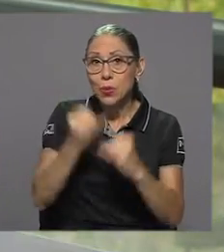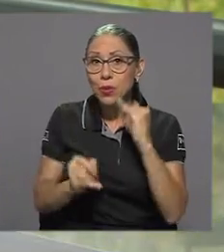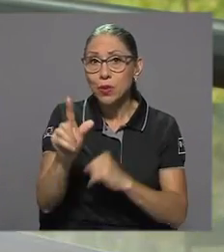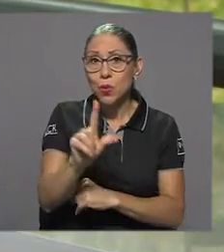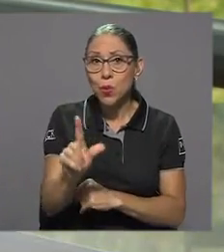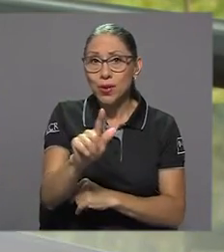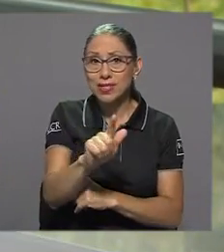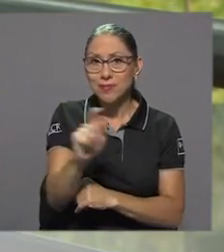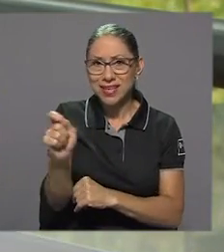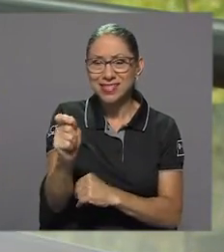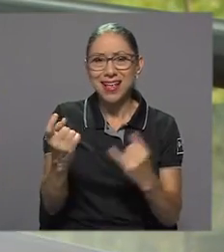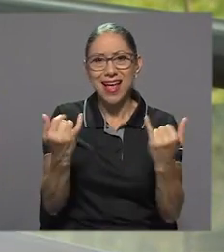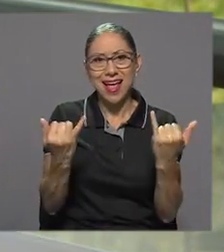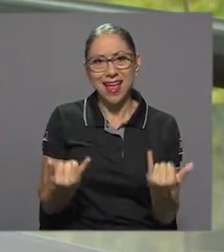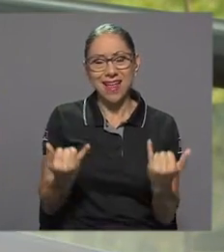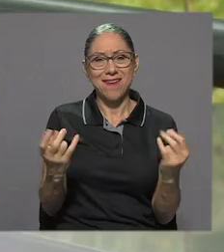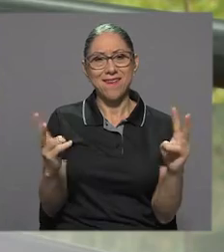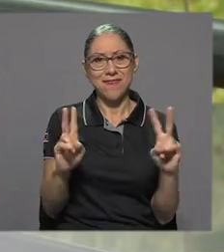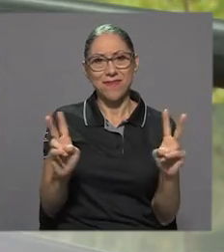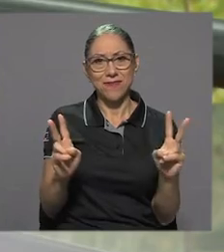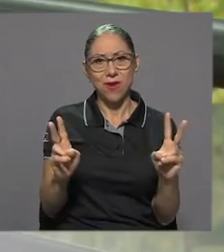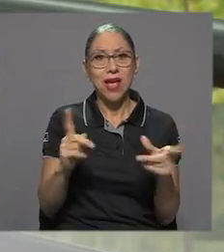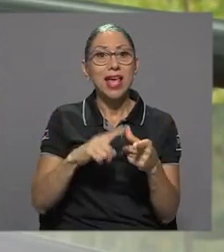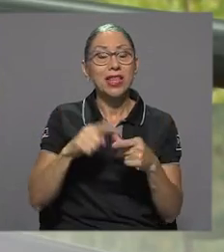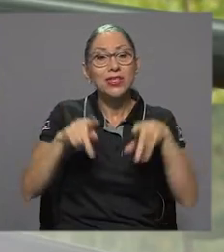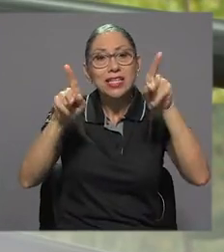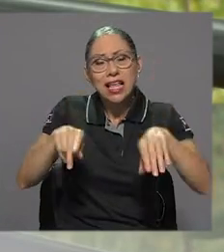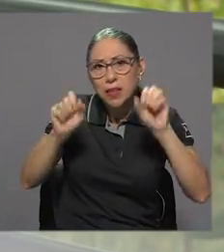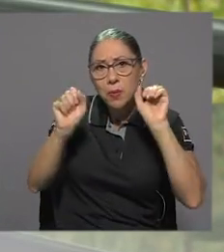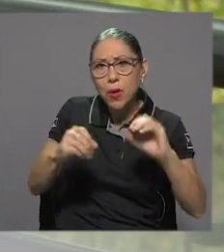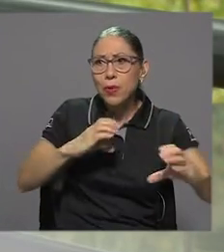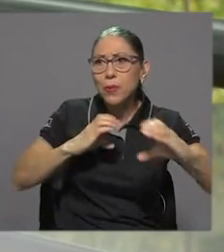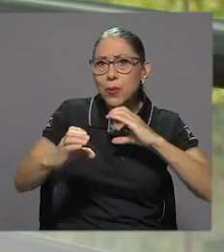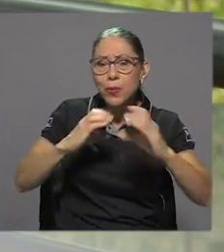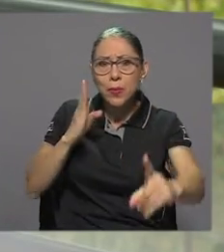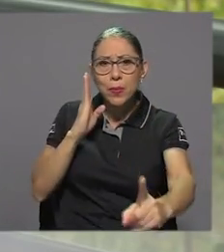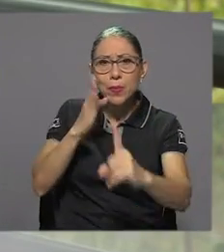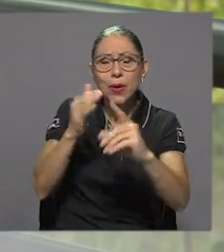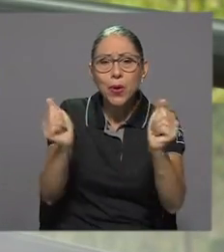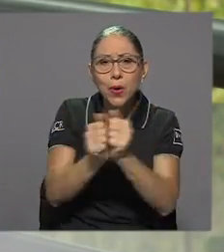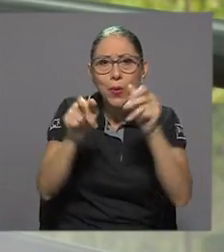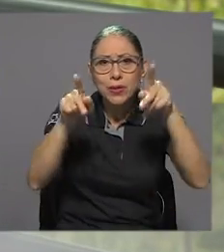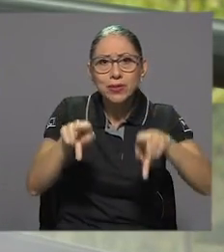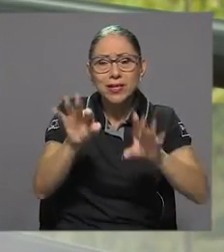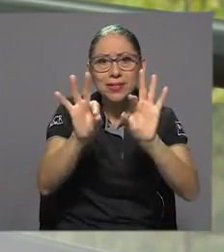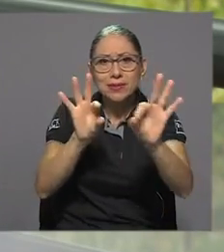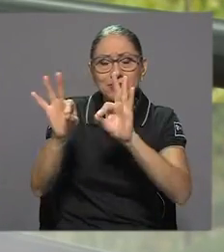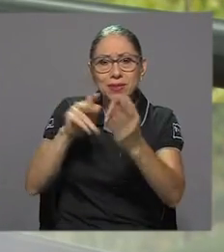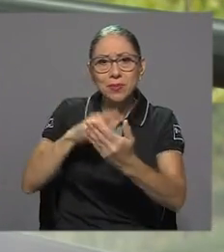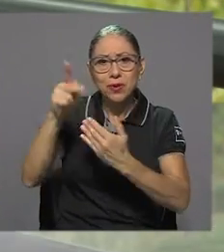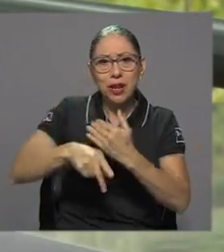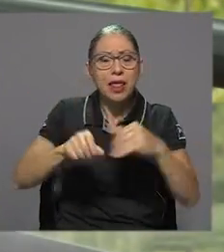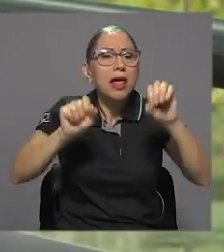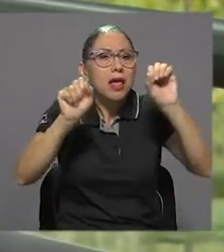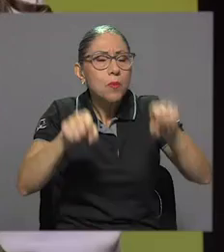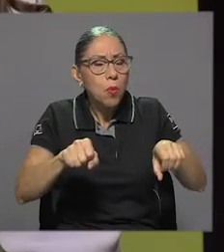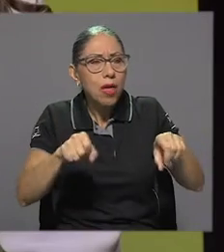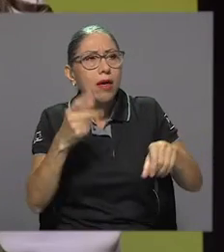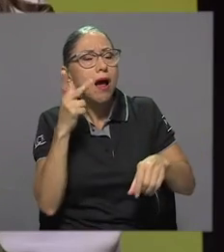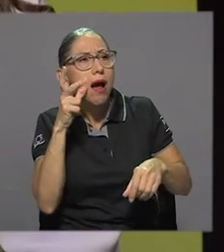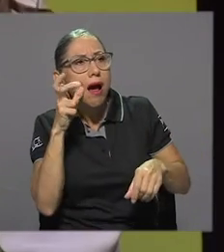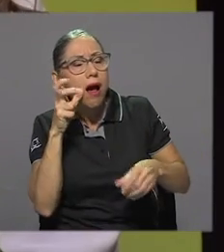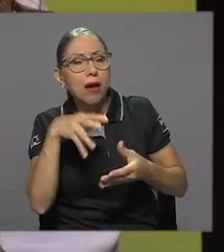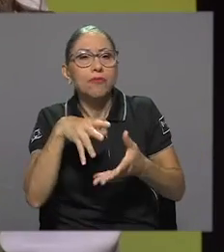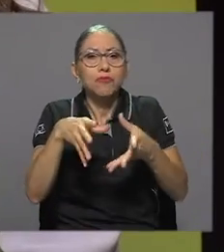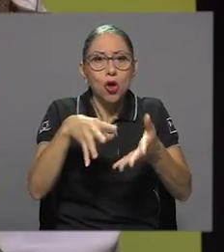lunes del mes y esto permitirá que la gente pueda tener una interacción directa con las personas invitadas al programa y evacuar sus dudas sobre